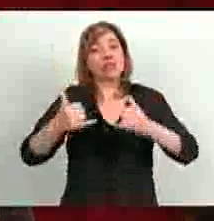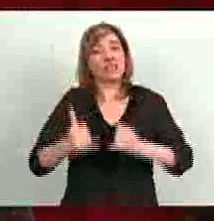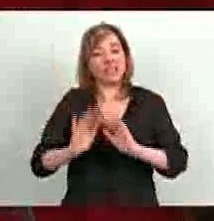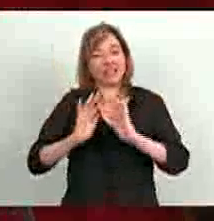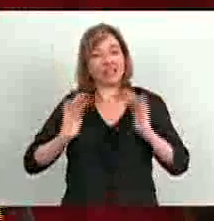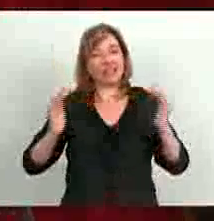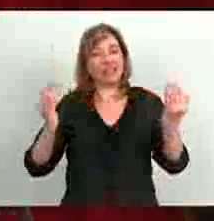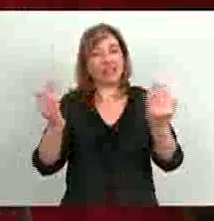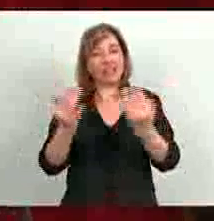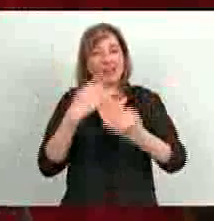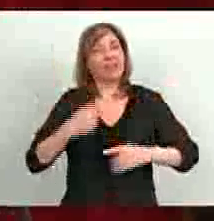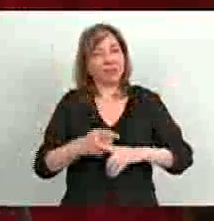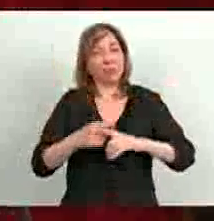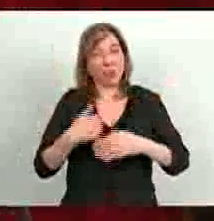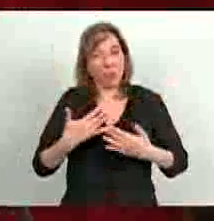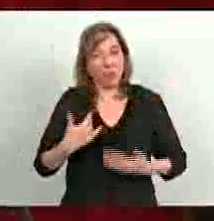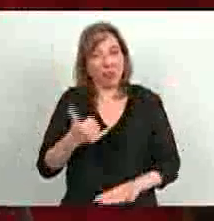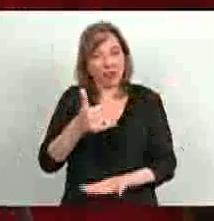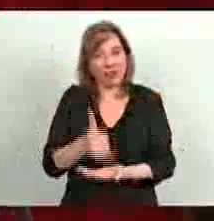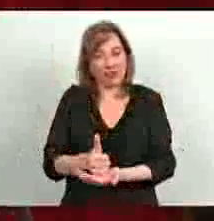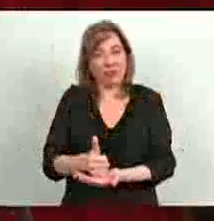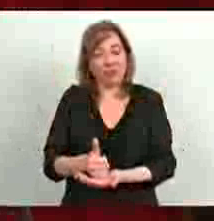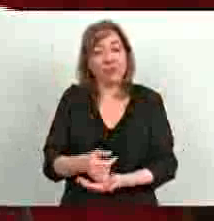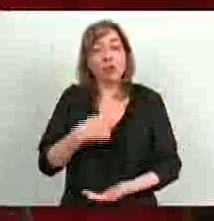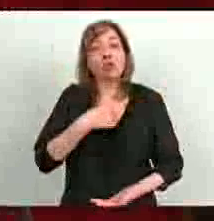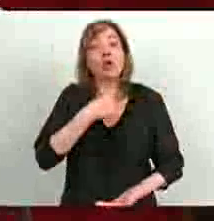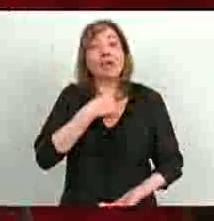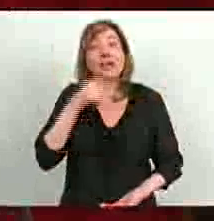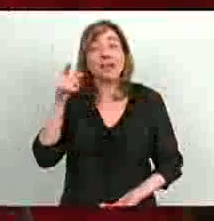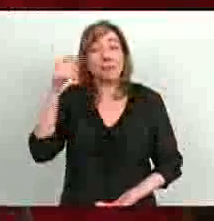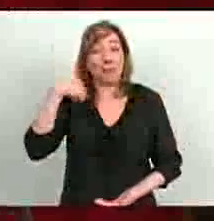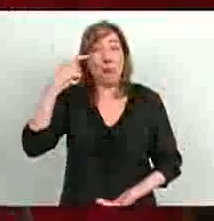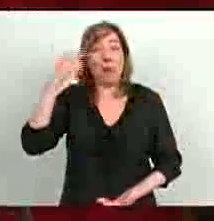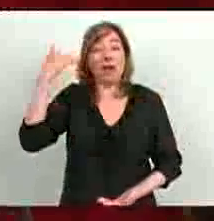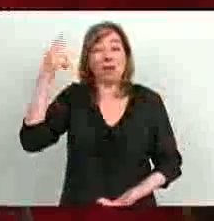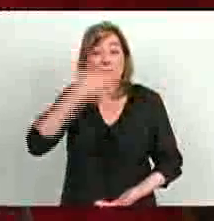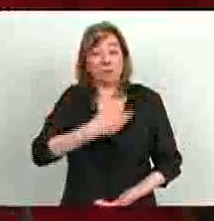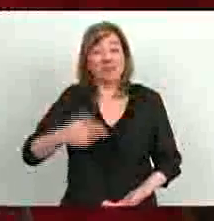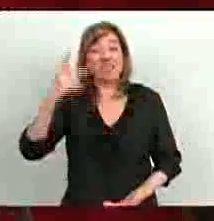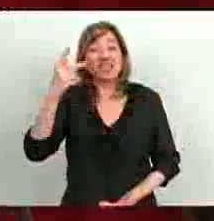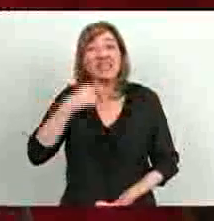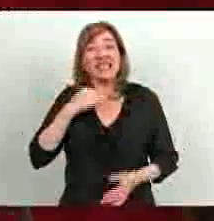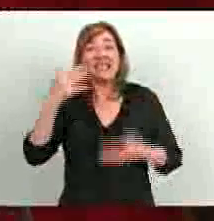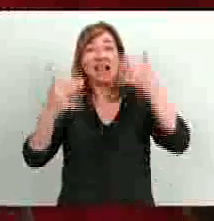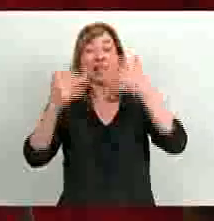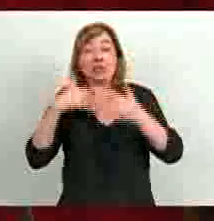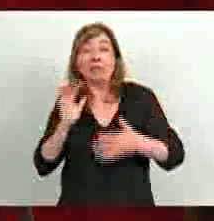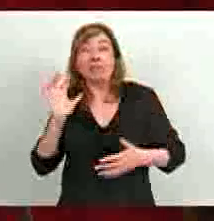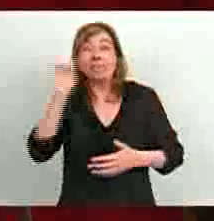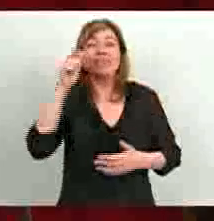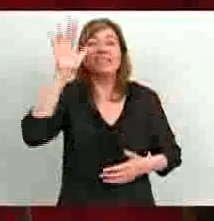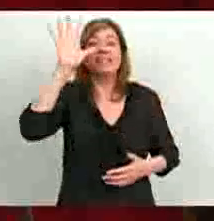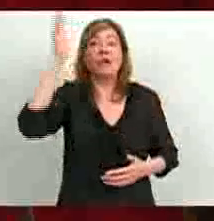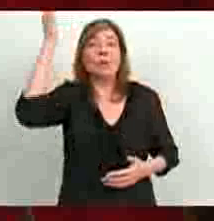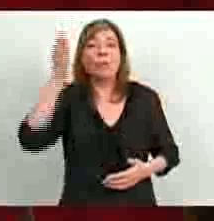directorio. Y me acuerdo que Kirchner quería llegar al 5%. ¿Por qué? Porque el que llegara al 5